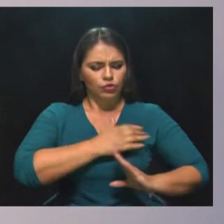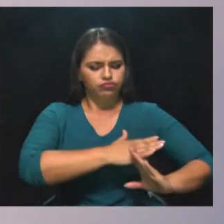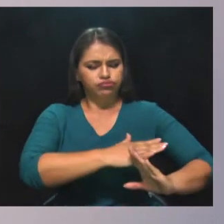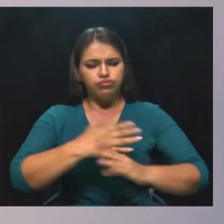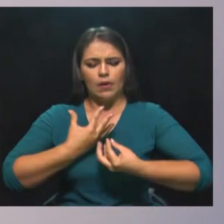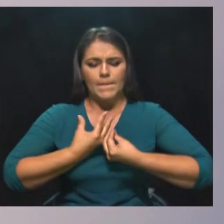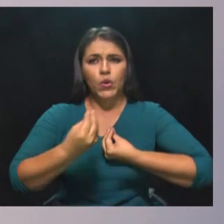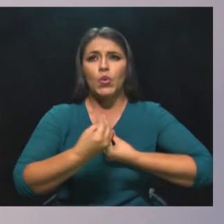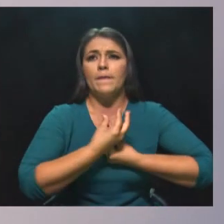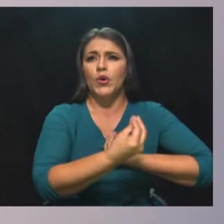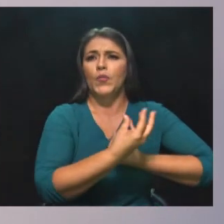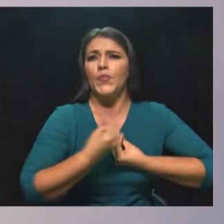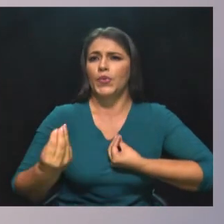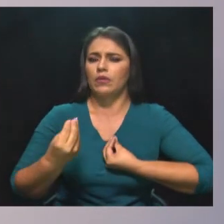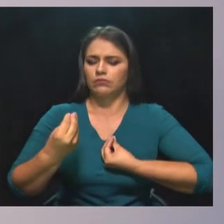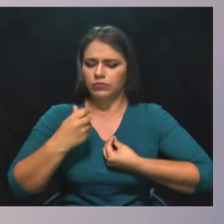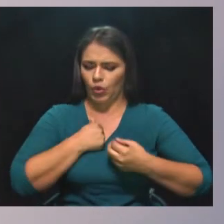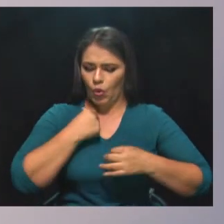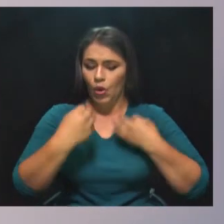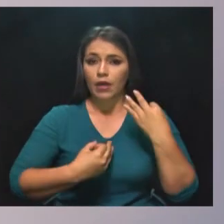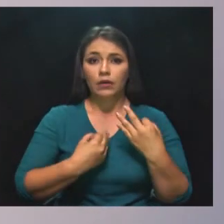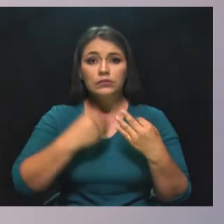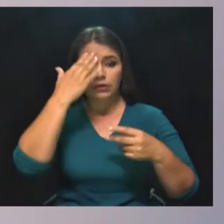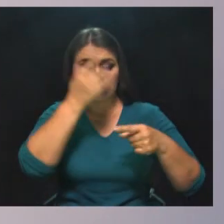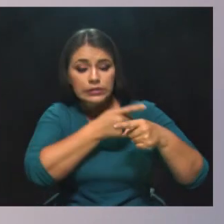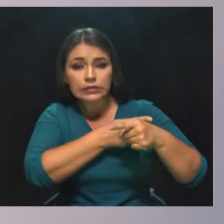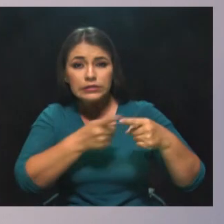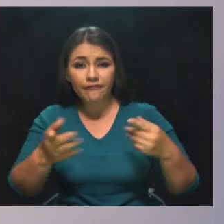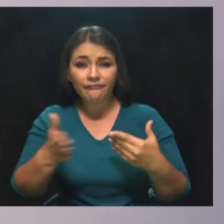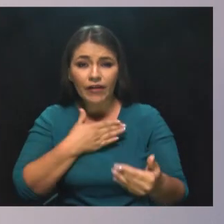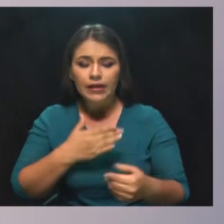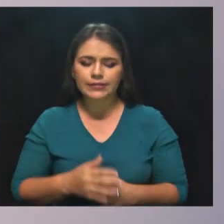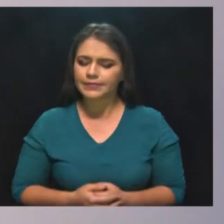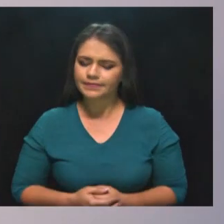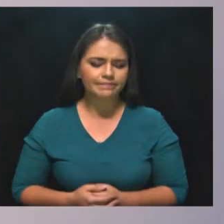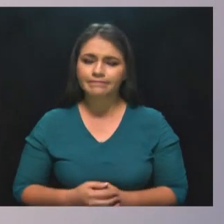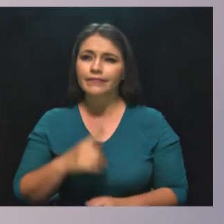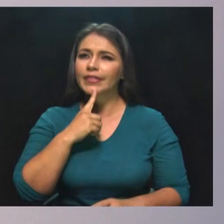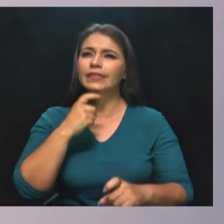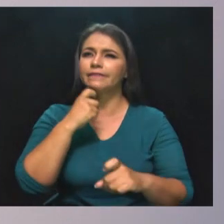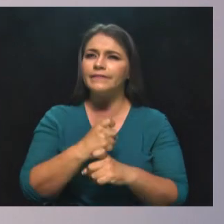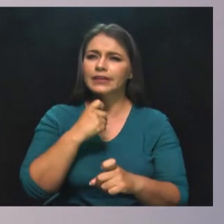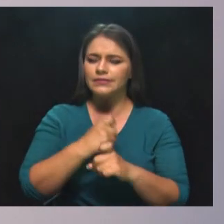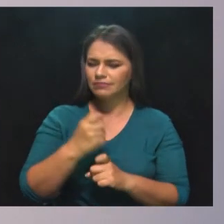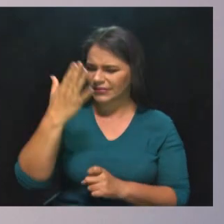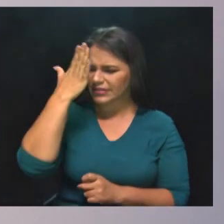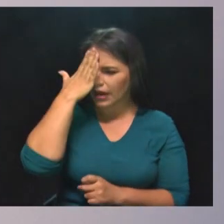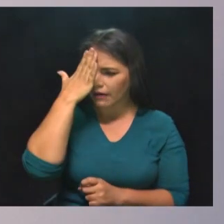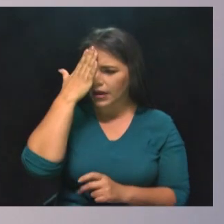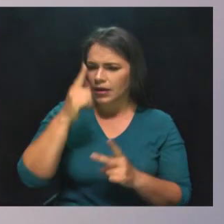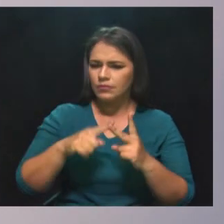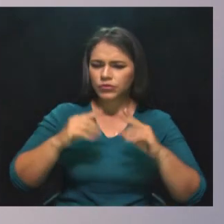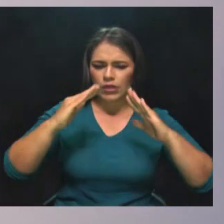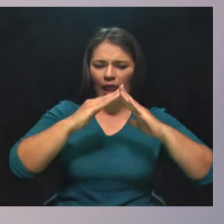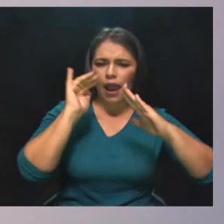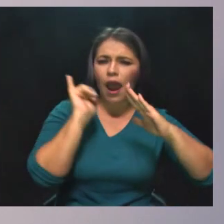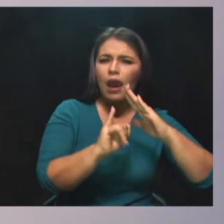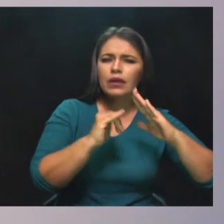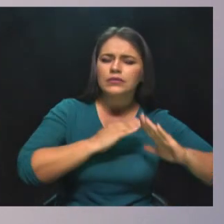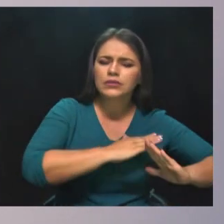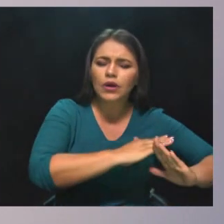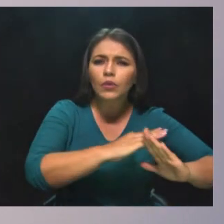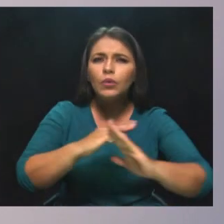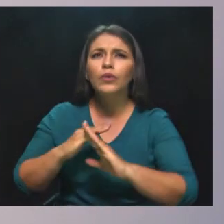Ha sido un tiempo difícil, pero unidos, recogidos en la seguridad de nuestros hogares y en